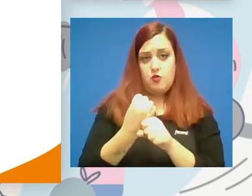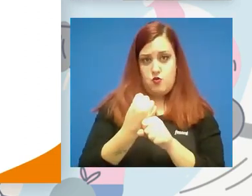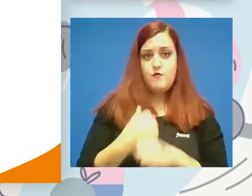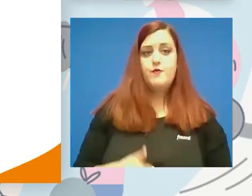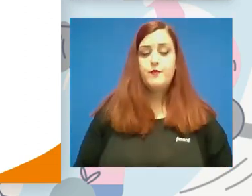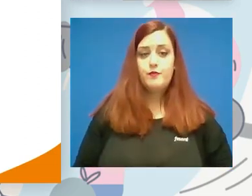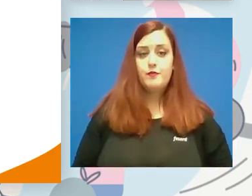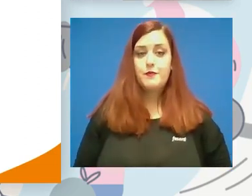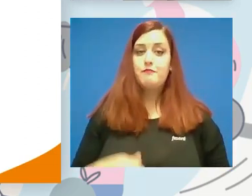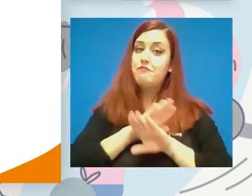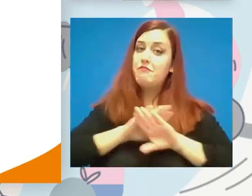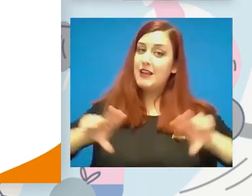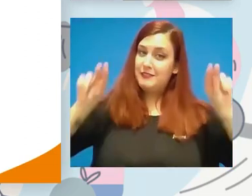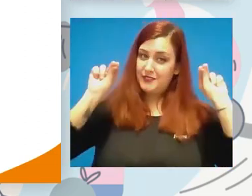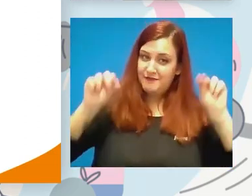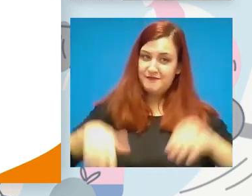Y aquí hemos acabado.